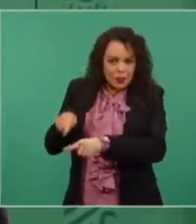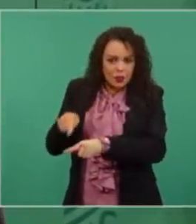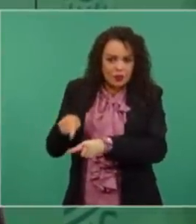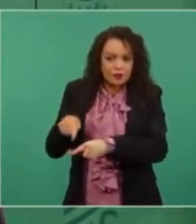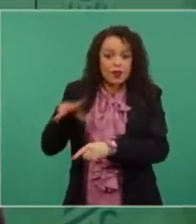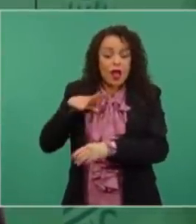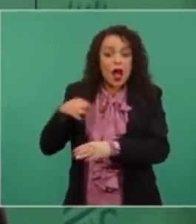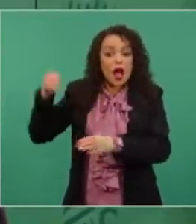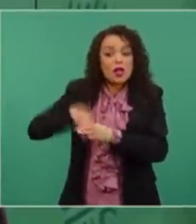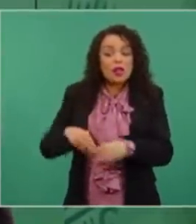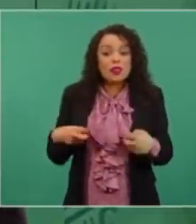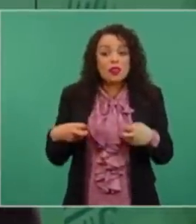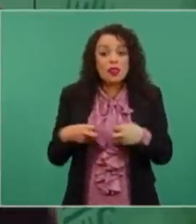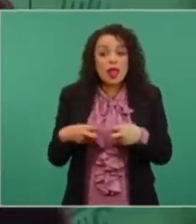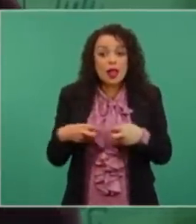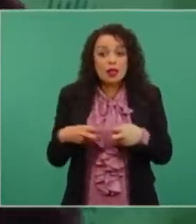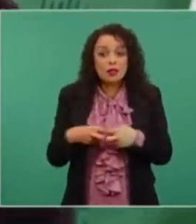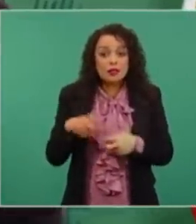Ahí traía sus tenis,